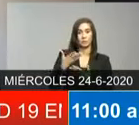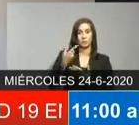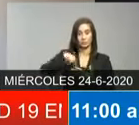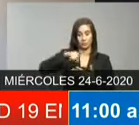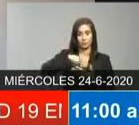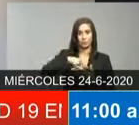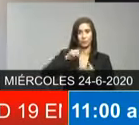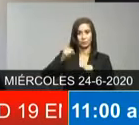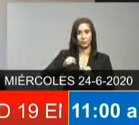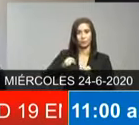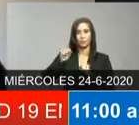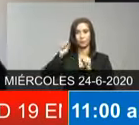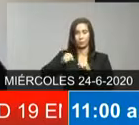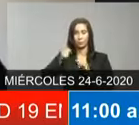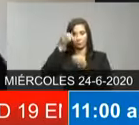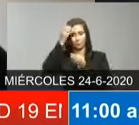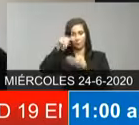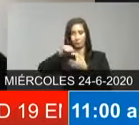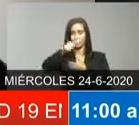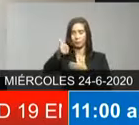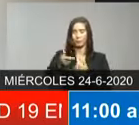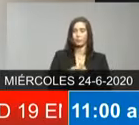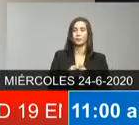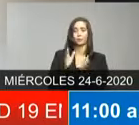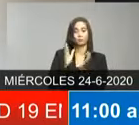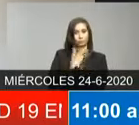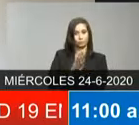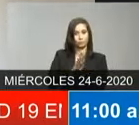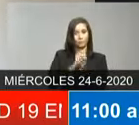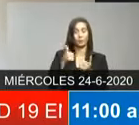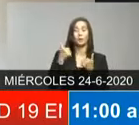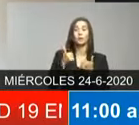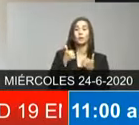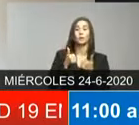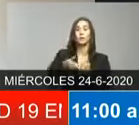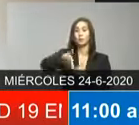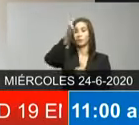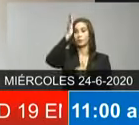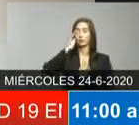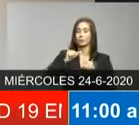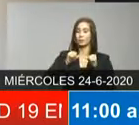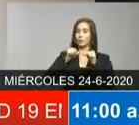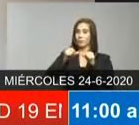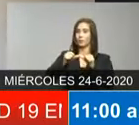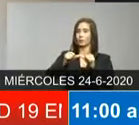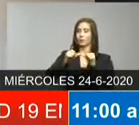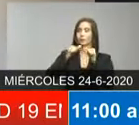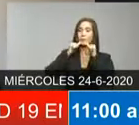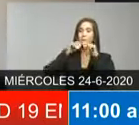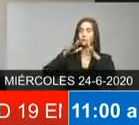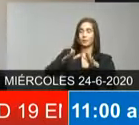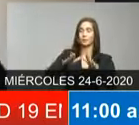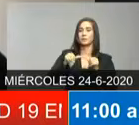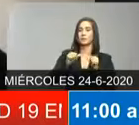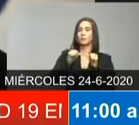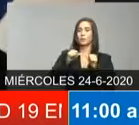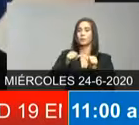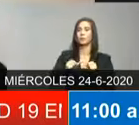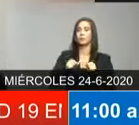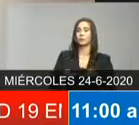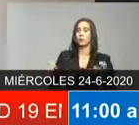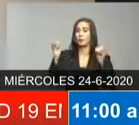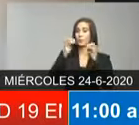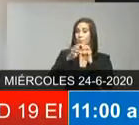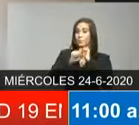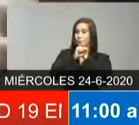informaciones a la diáspora así que lo felicito y que Dios le siga bendiciendo para que siga dando más